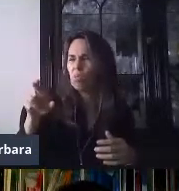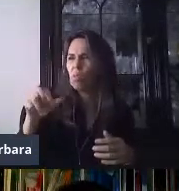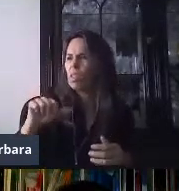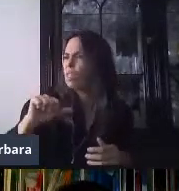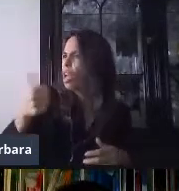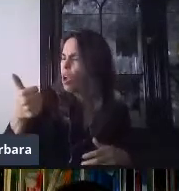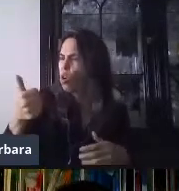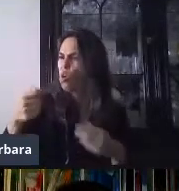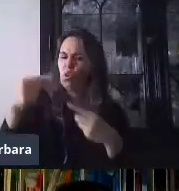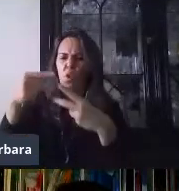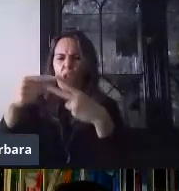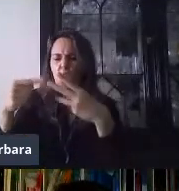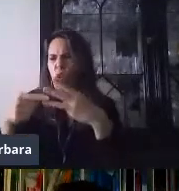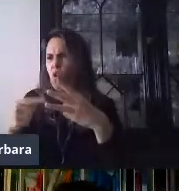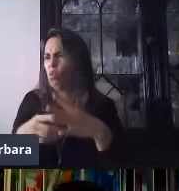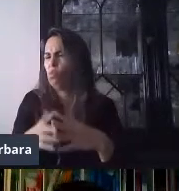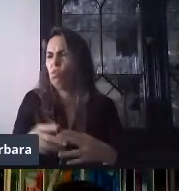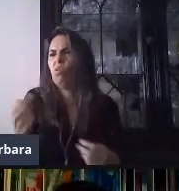opciones de respuesta.